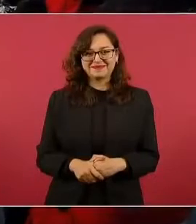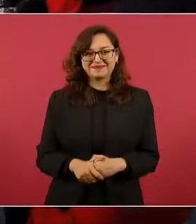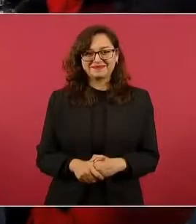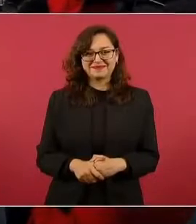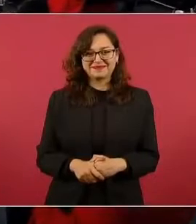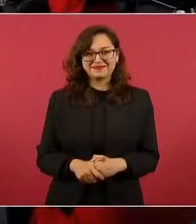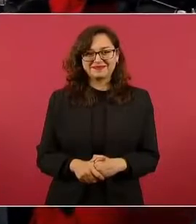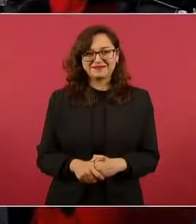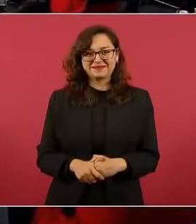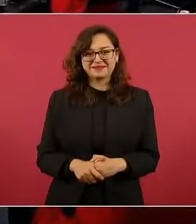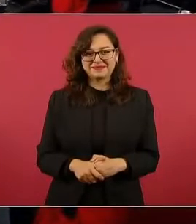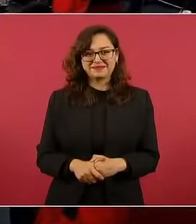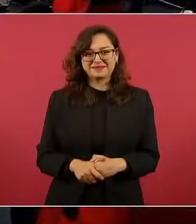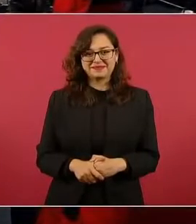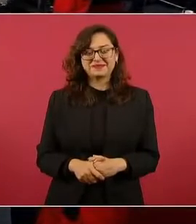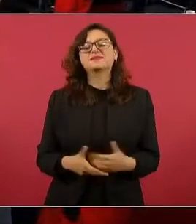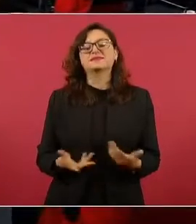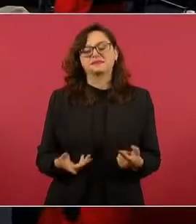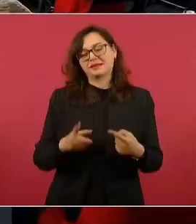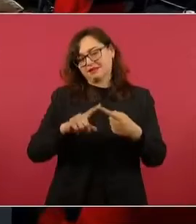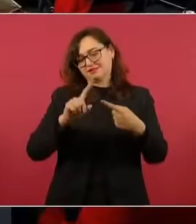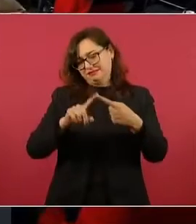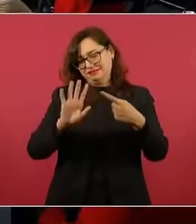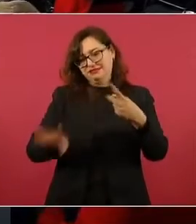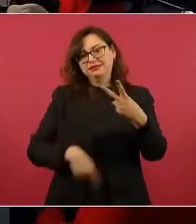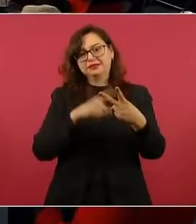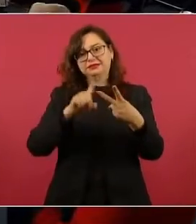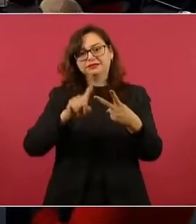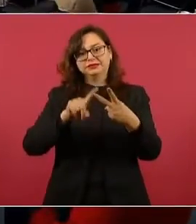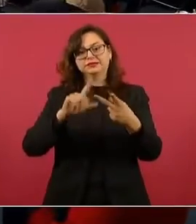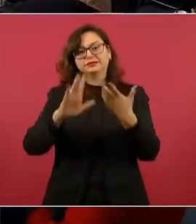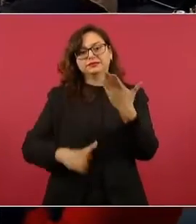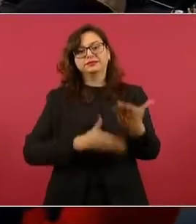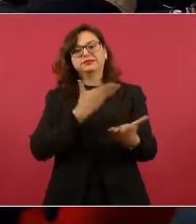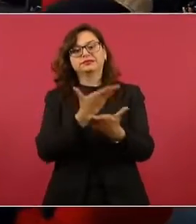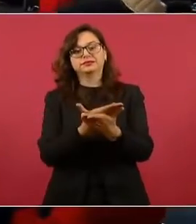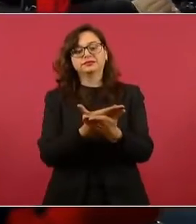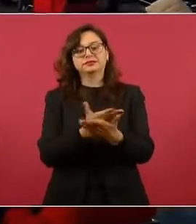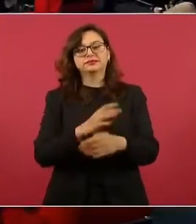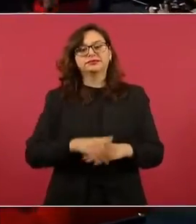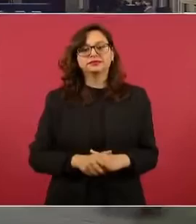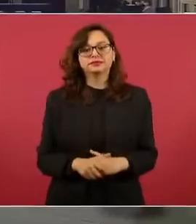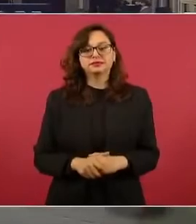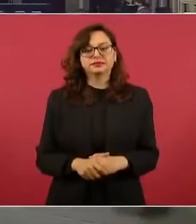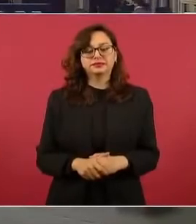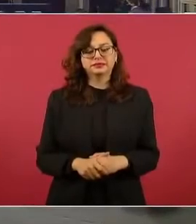Bueno, presidente, y el segundo planteamiento que le quería hacer es… Bueno, antes